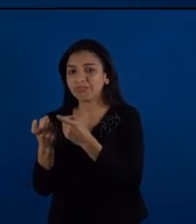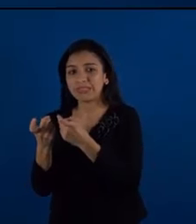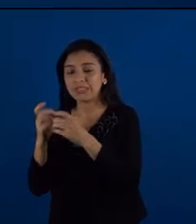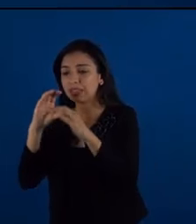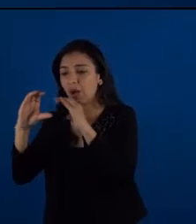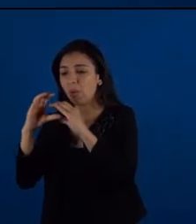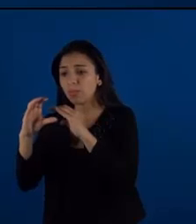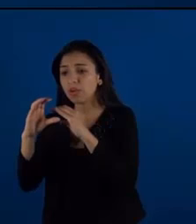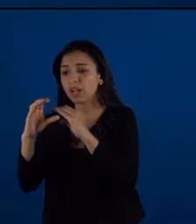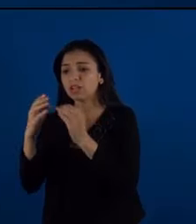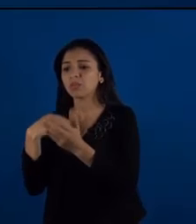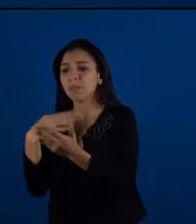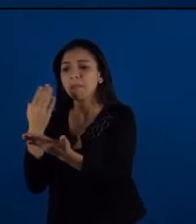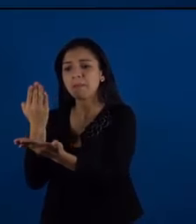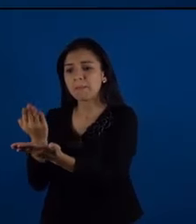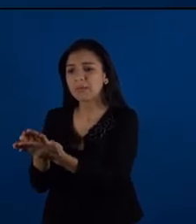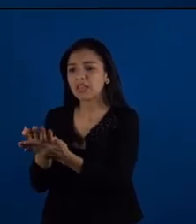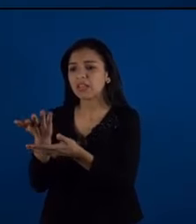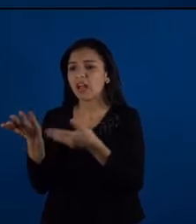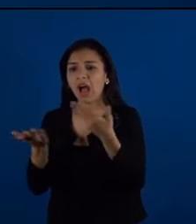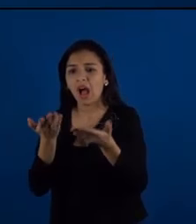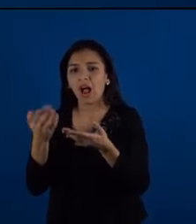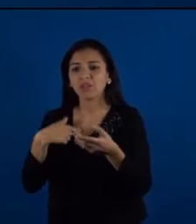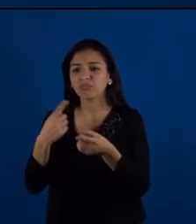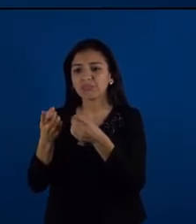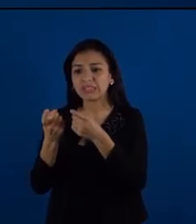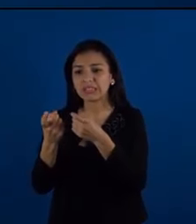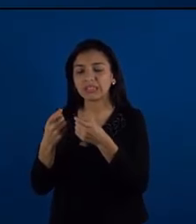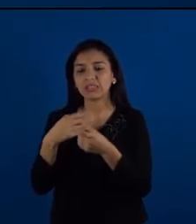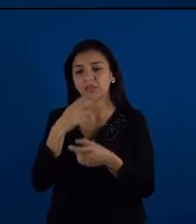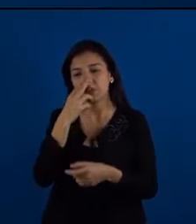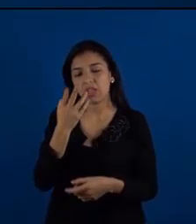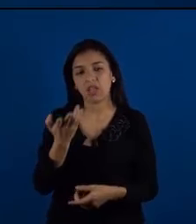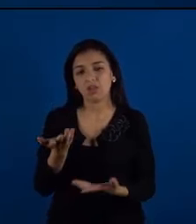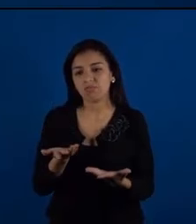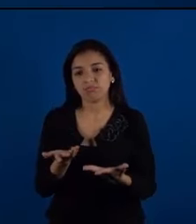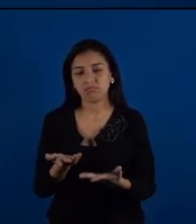poder comunicarme con ellos, de hacerles llegar las necesidades.